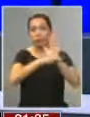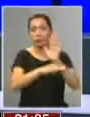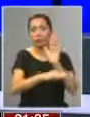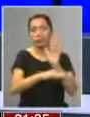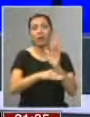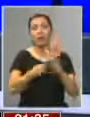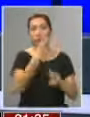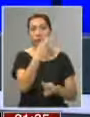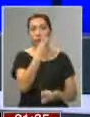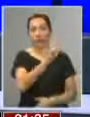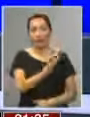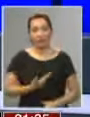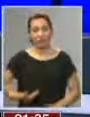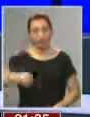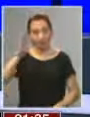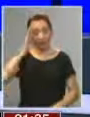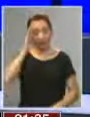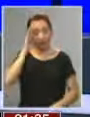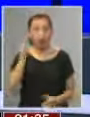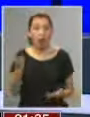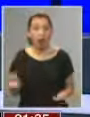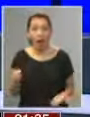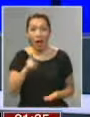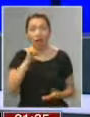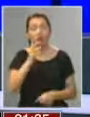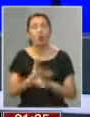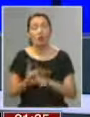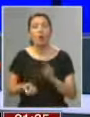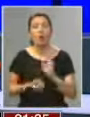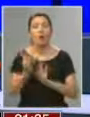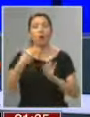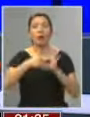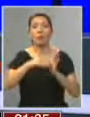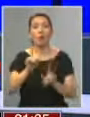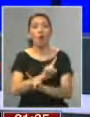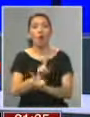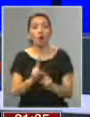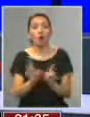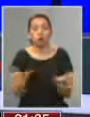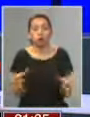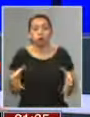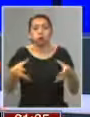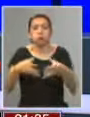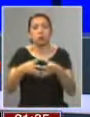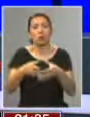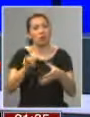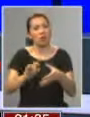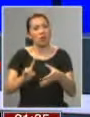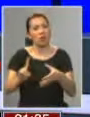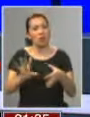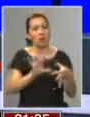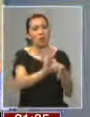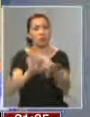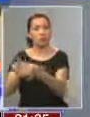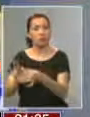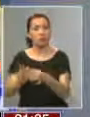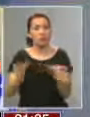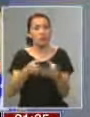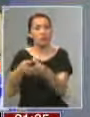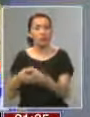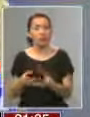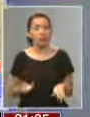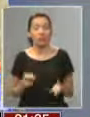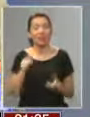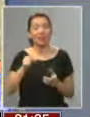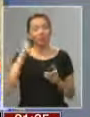programa de Michel Bachelet y bajo eso es que existe la nueva mayoría y que no es un conglomerado. ¿Es un conglomerado la nueva mayoría? Es que eso es una